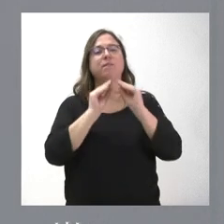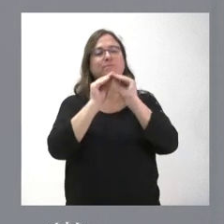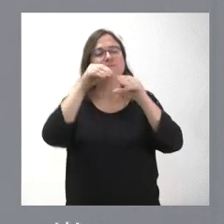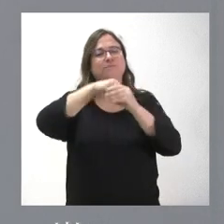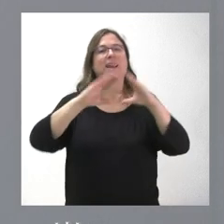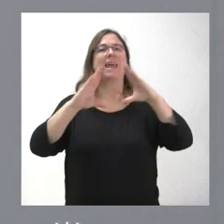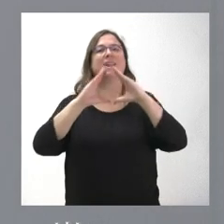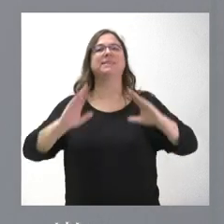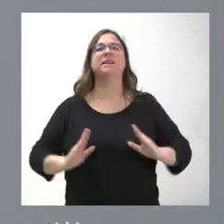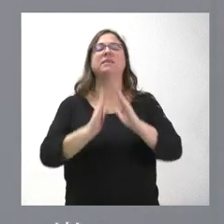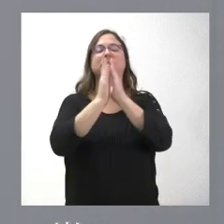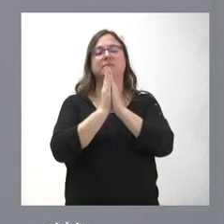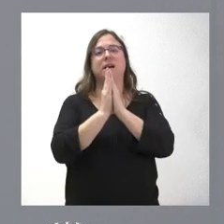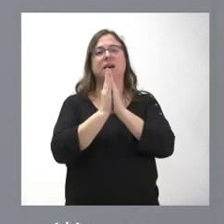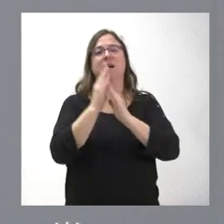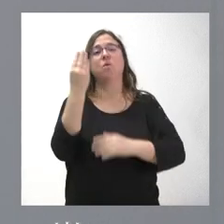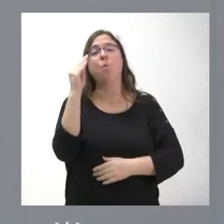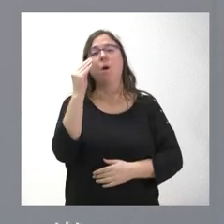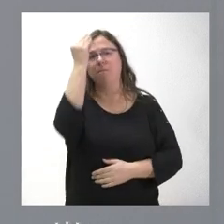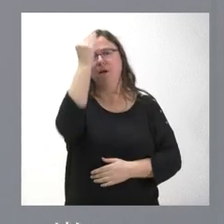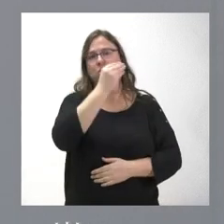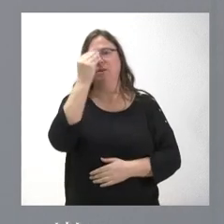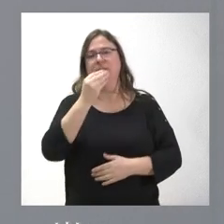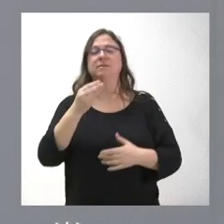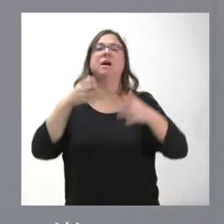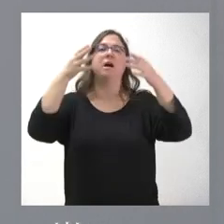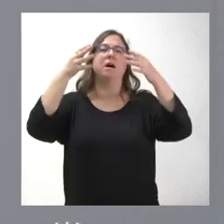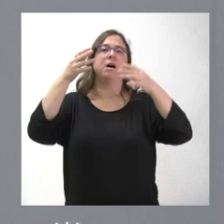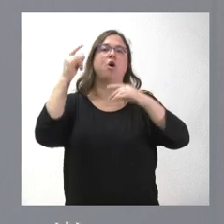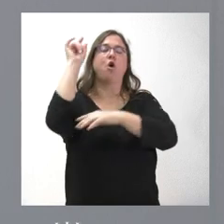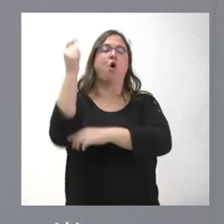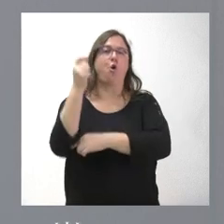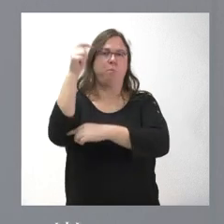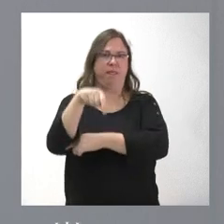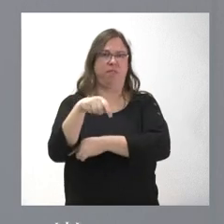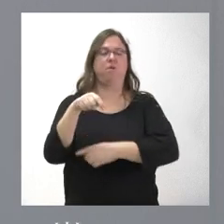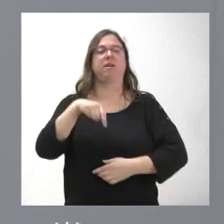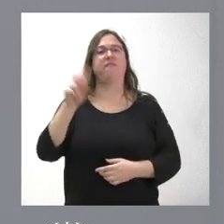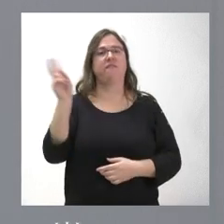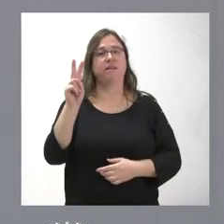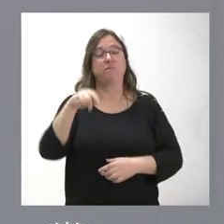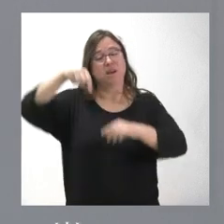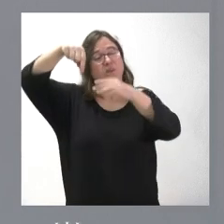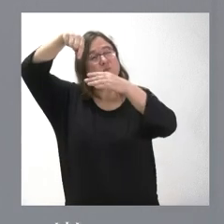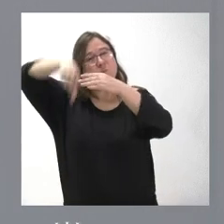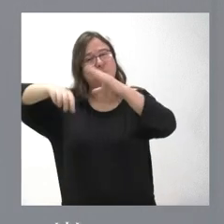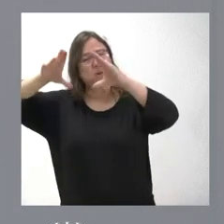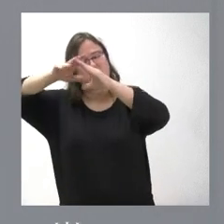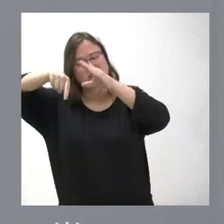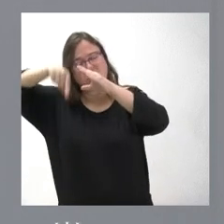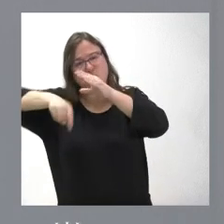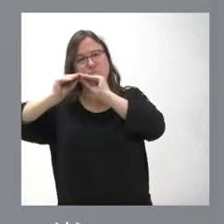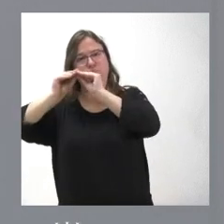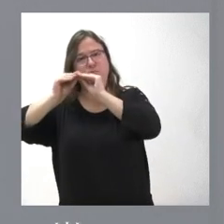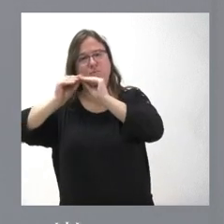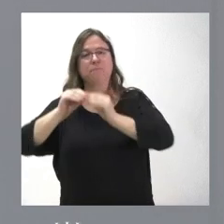en la iglesia de San Juan Bautista, en Olmedo, Valladolid, en este caso para restaurar la nave sur. Y 100